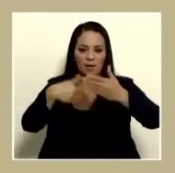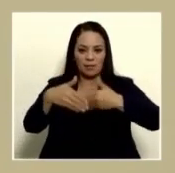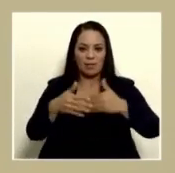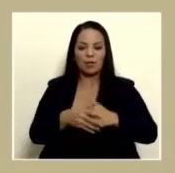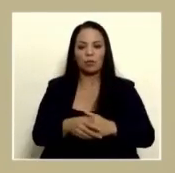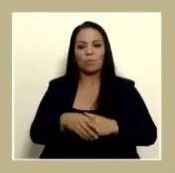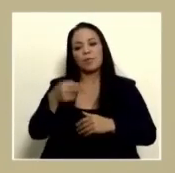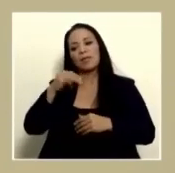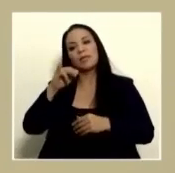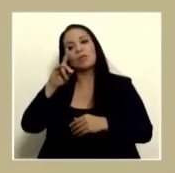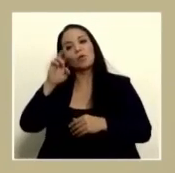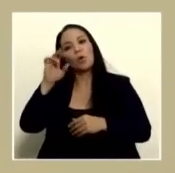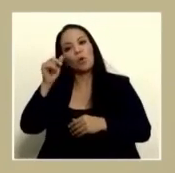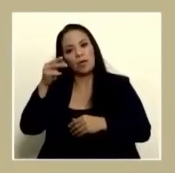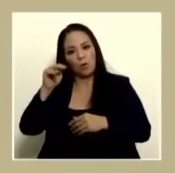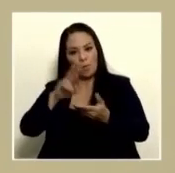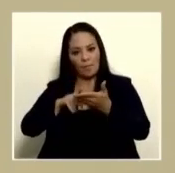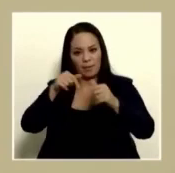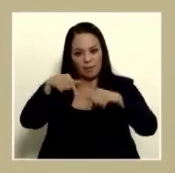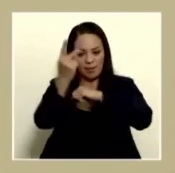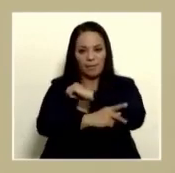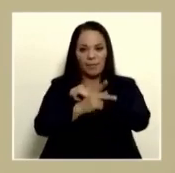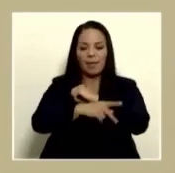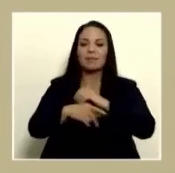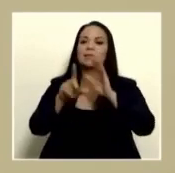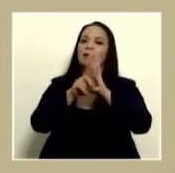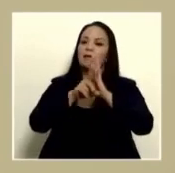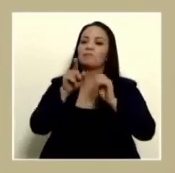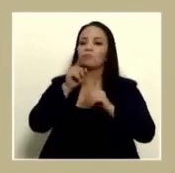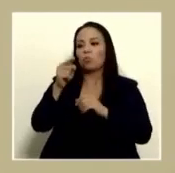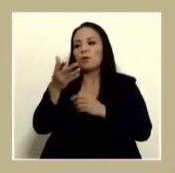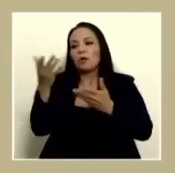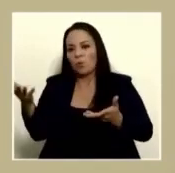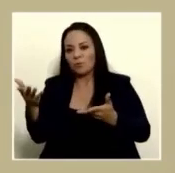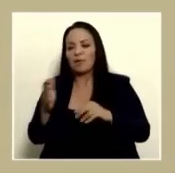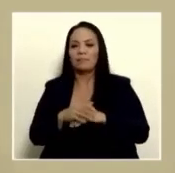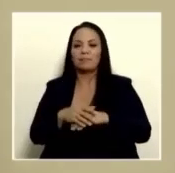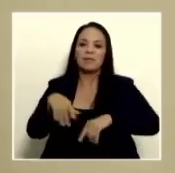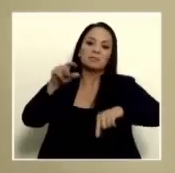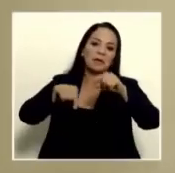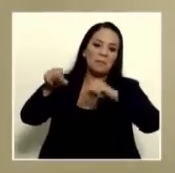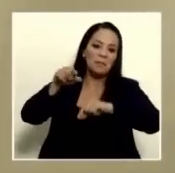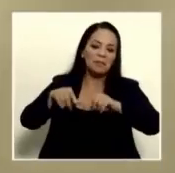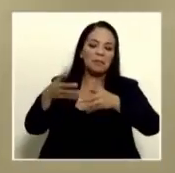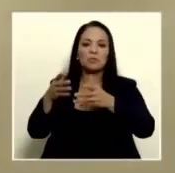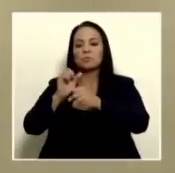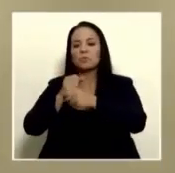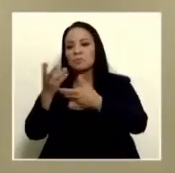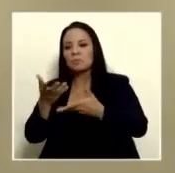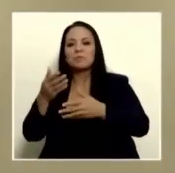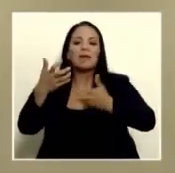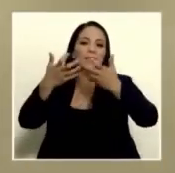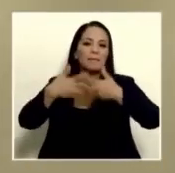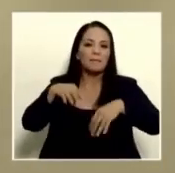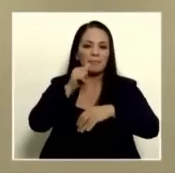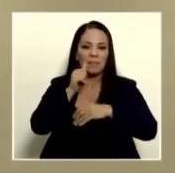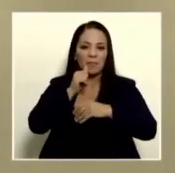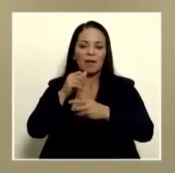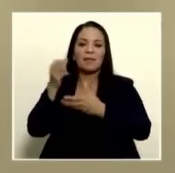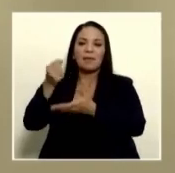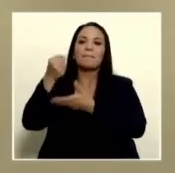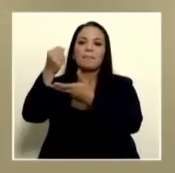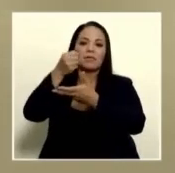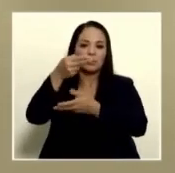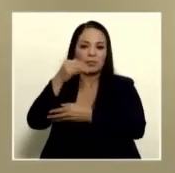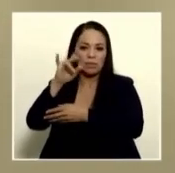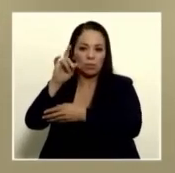en hidrógeno verde en el país la ley es una cosa la experimentación que se puede hacer y que lo que puede hacer la empresa privada en inversiones